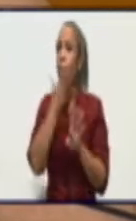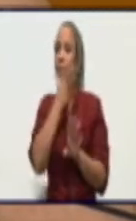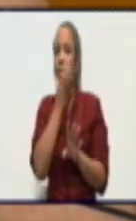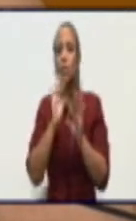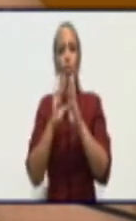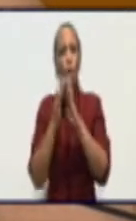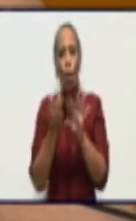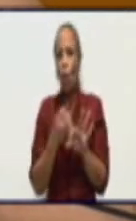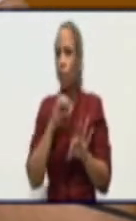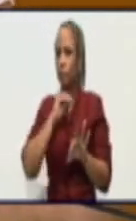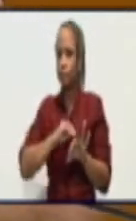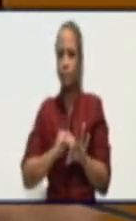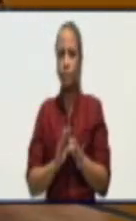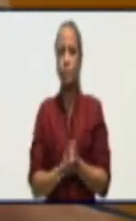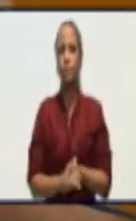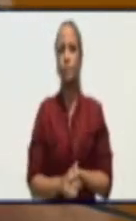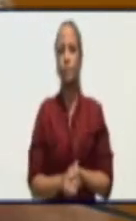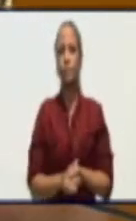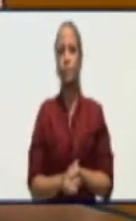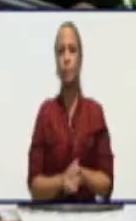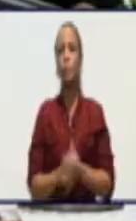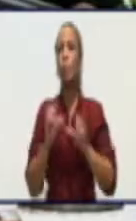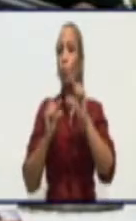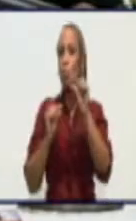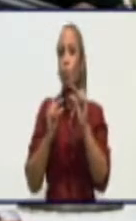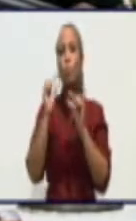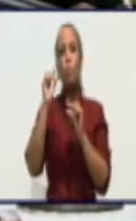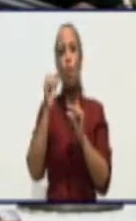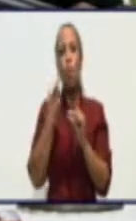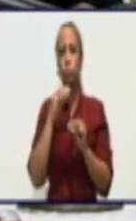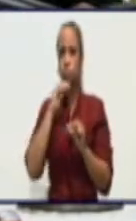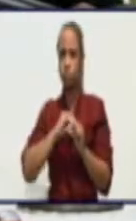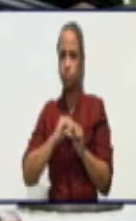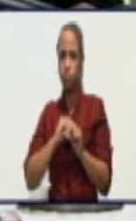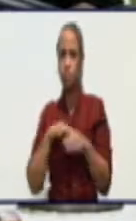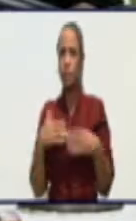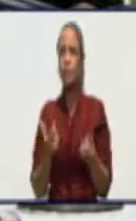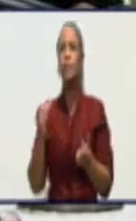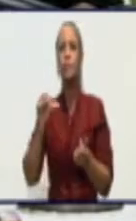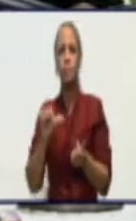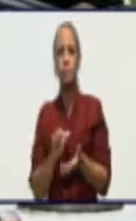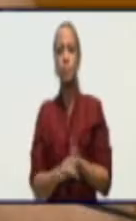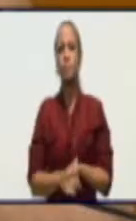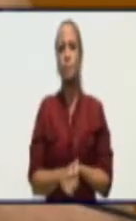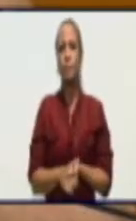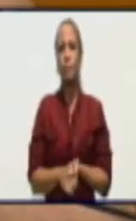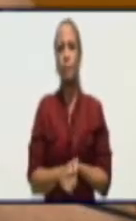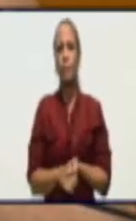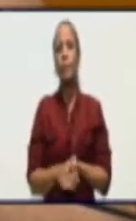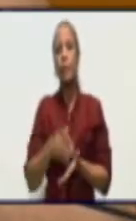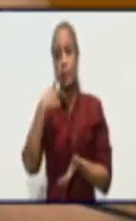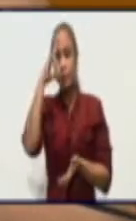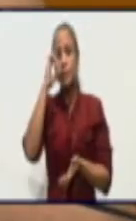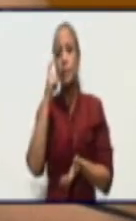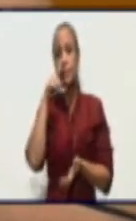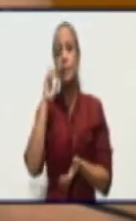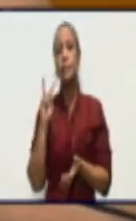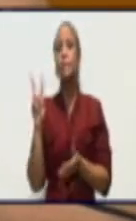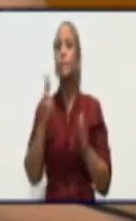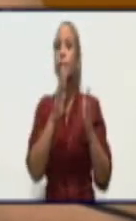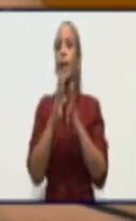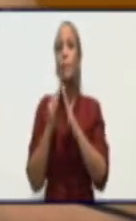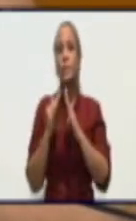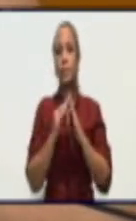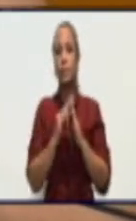por muy muy pocos síntomas que tenga pero hay que y salen de la pesquisa si salen nosotros